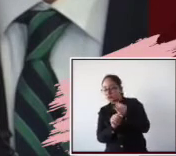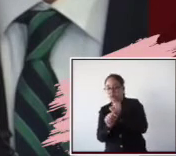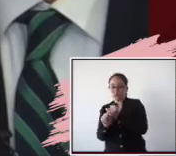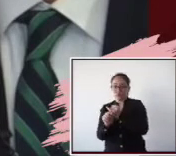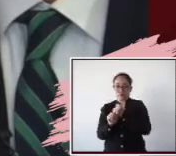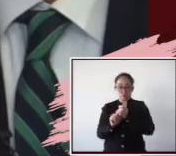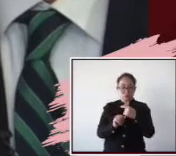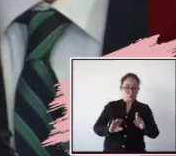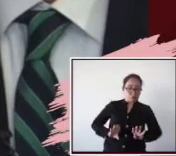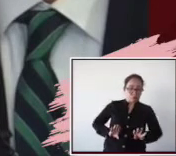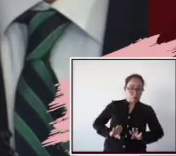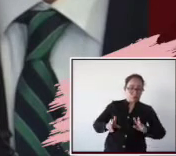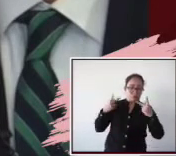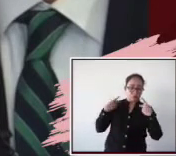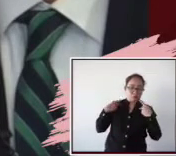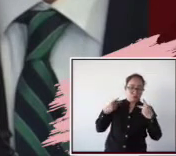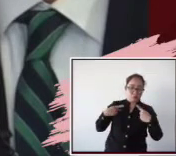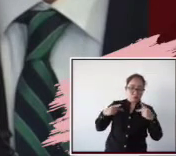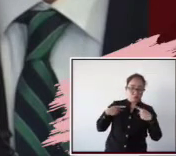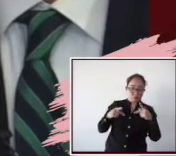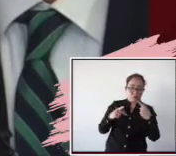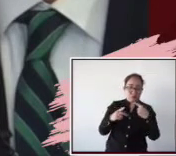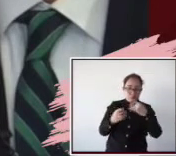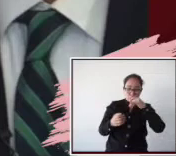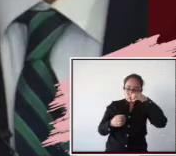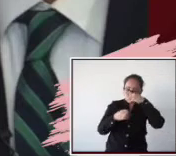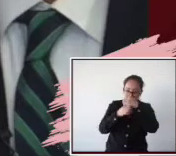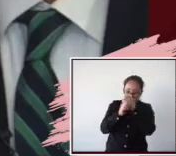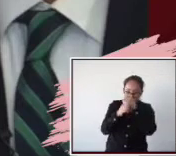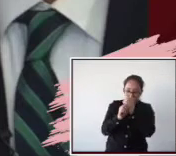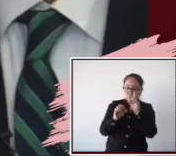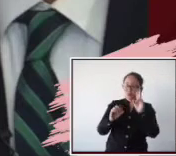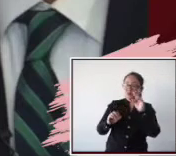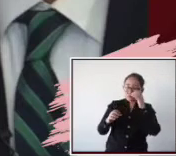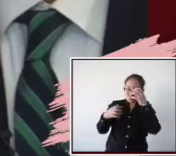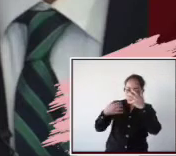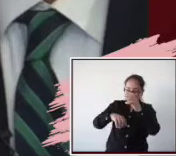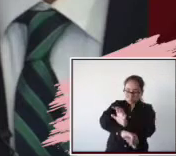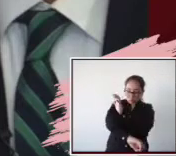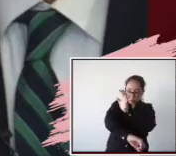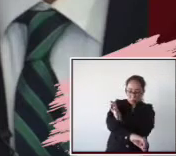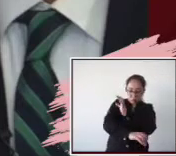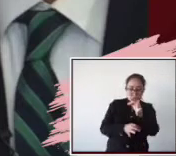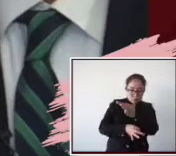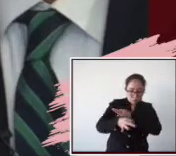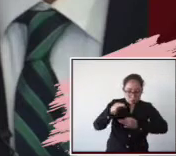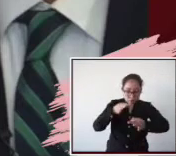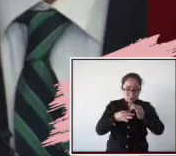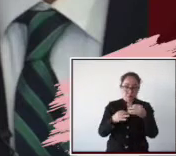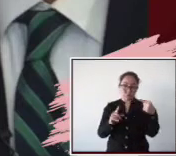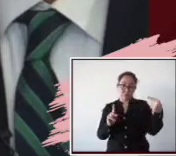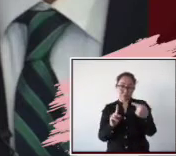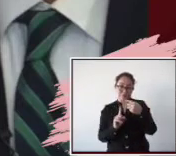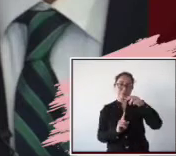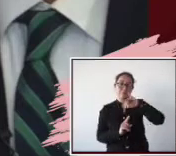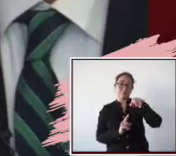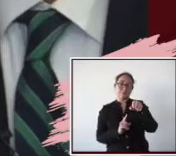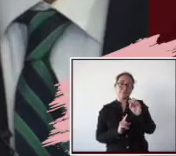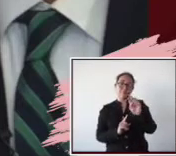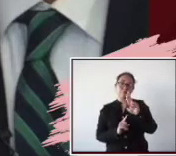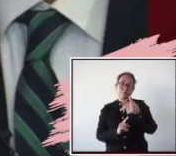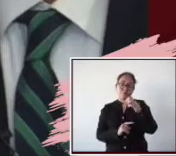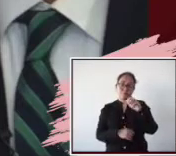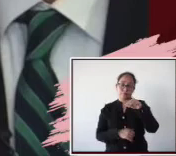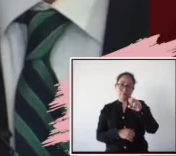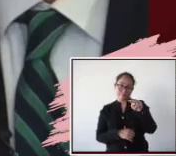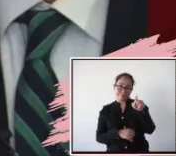conductual, anatómicos, histológicos, electrofisiológicos y de biología celular. Él es el doctor